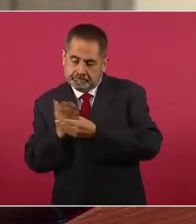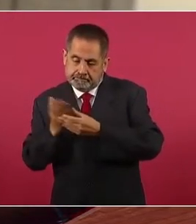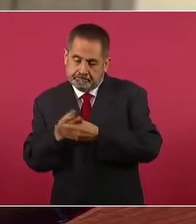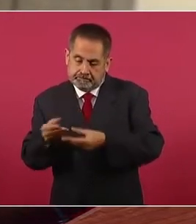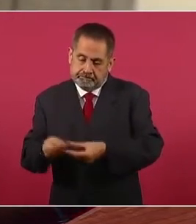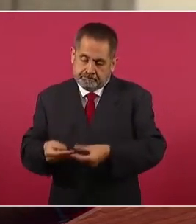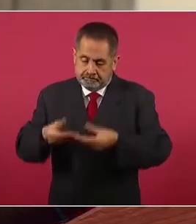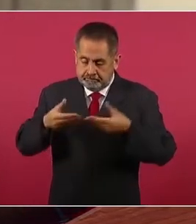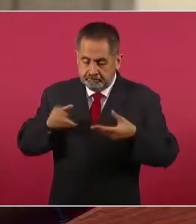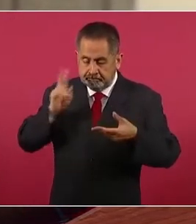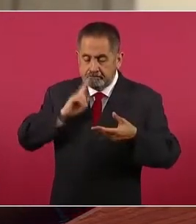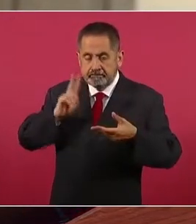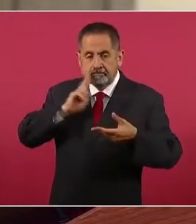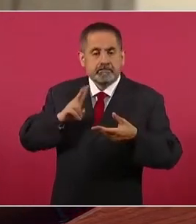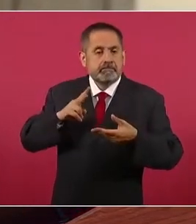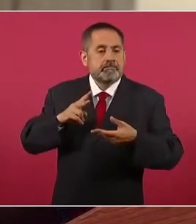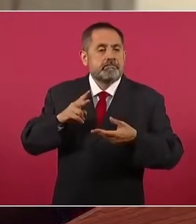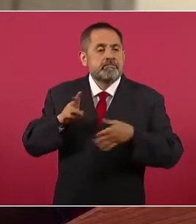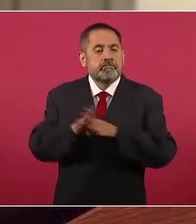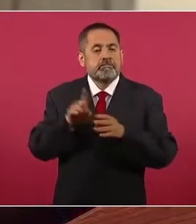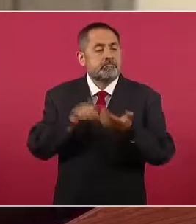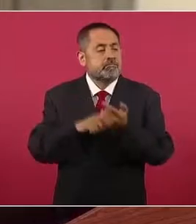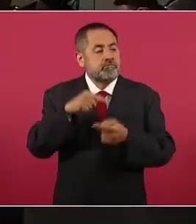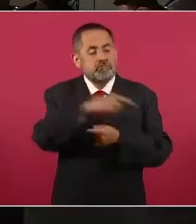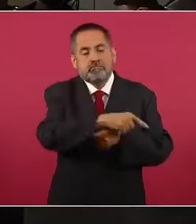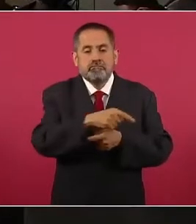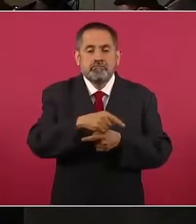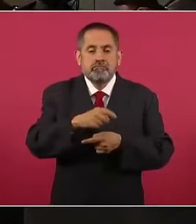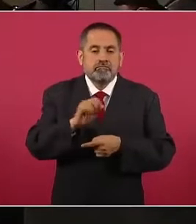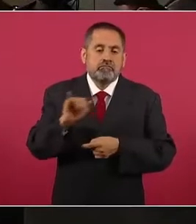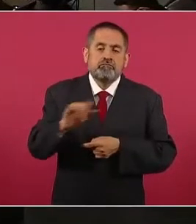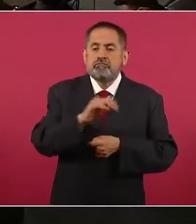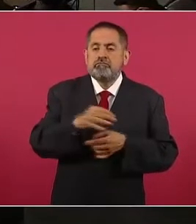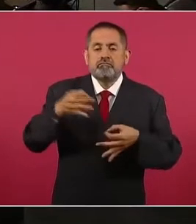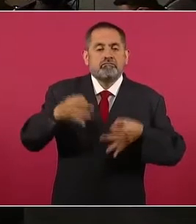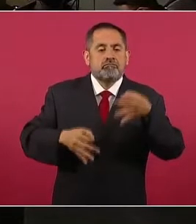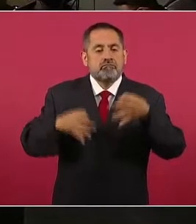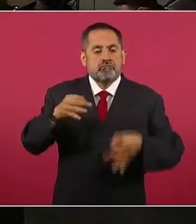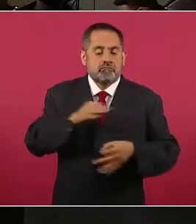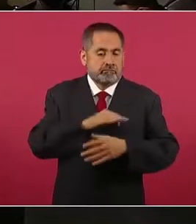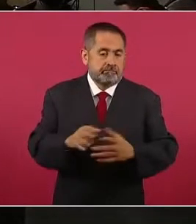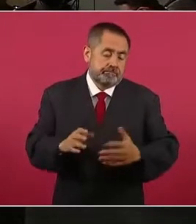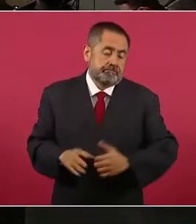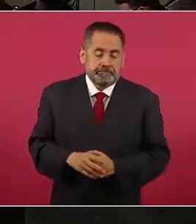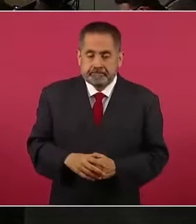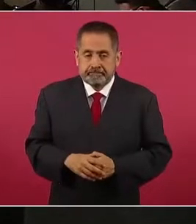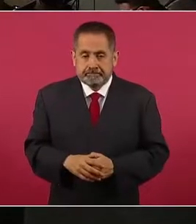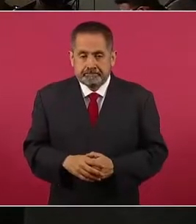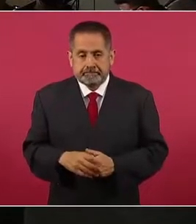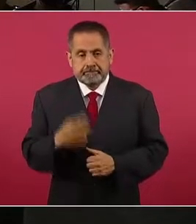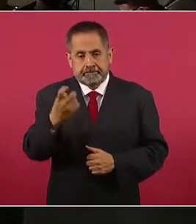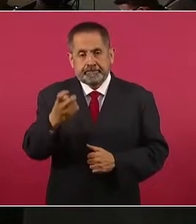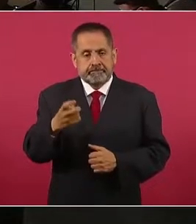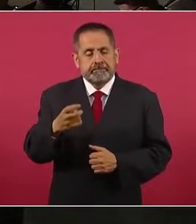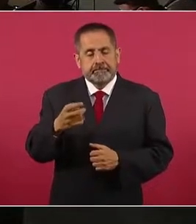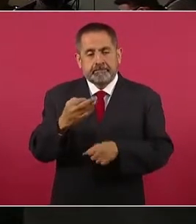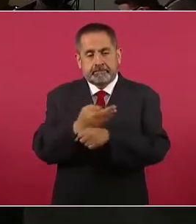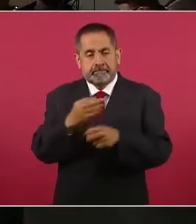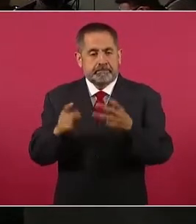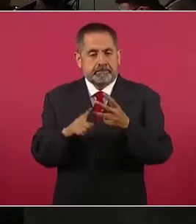para la judicialización del caso, es lo que hay en proceso. Luego,